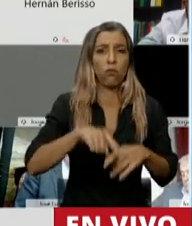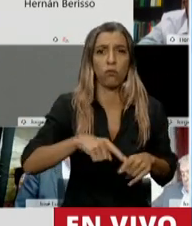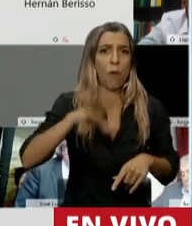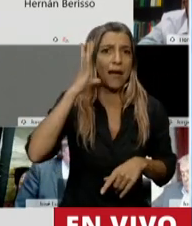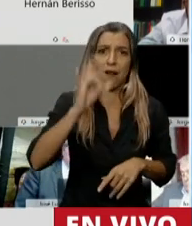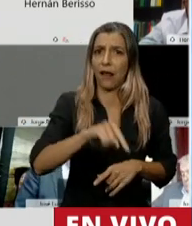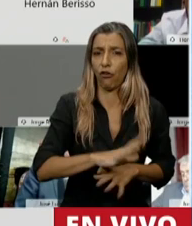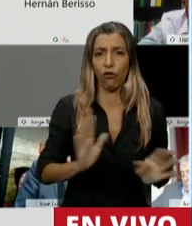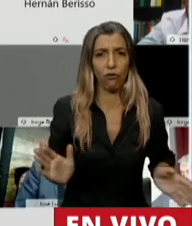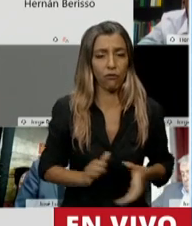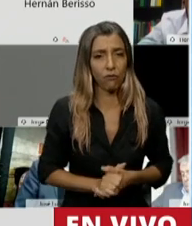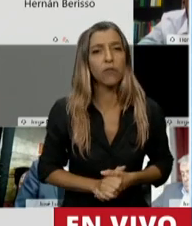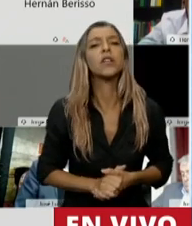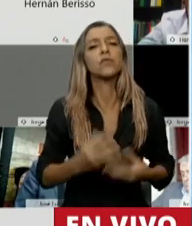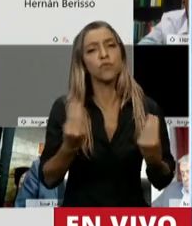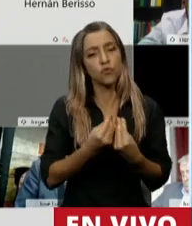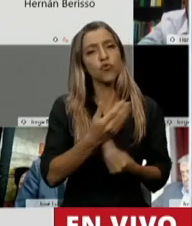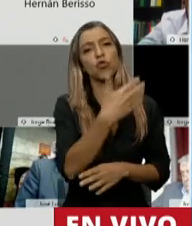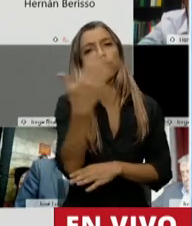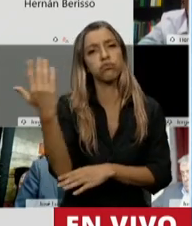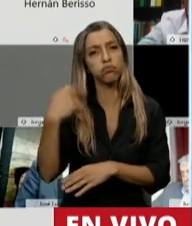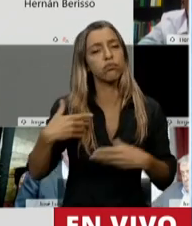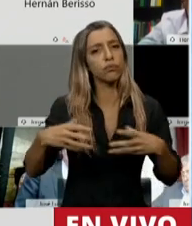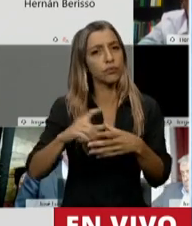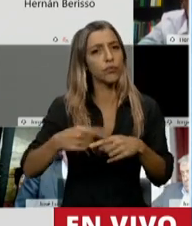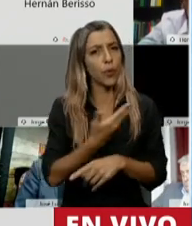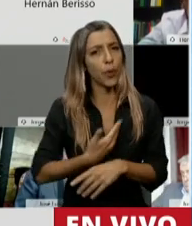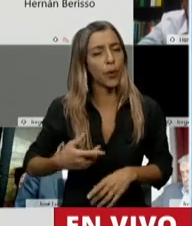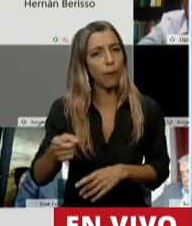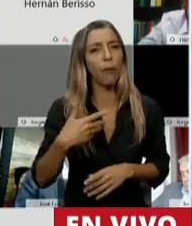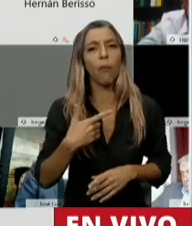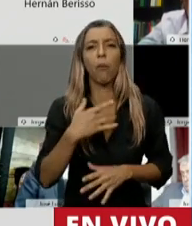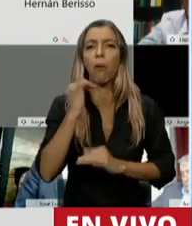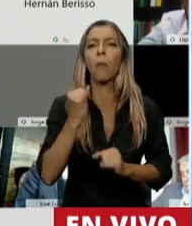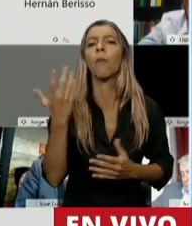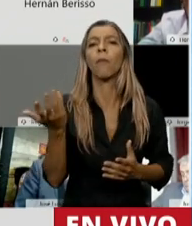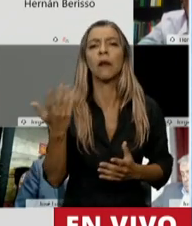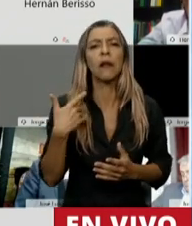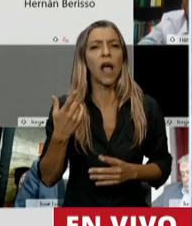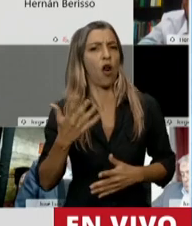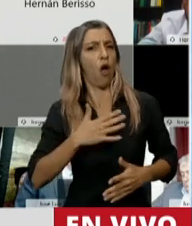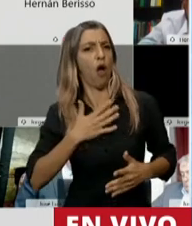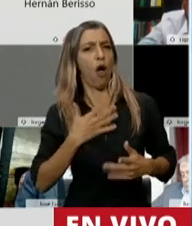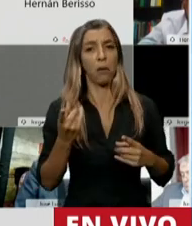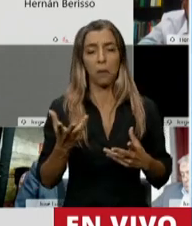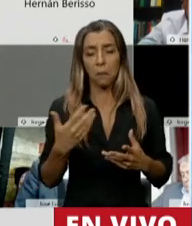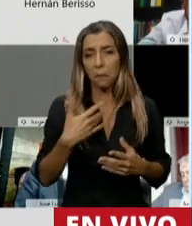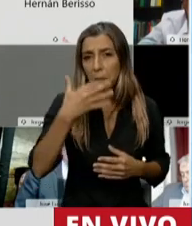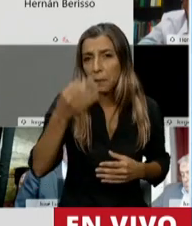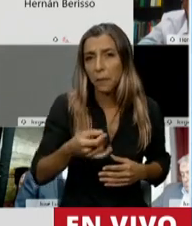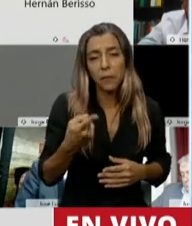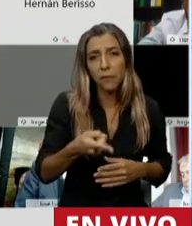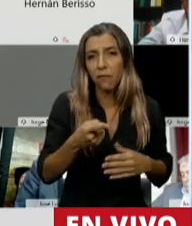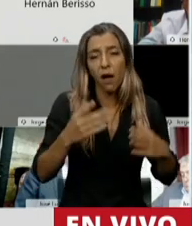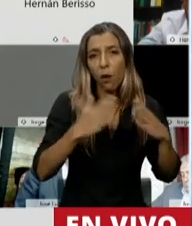discursos del oficialismo. Y yo me pregunto qué hay para festejar si los efectos de la